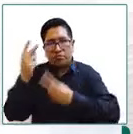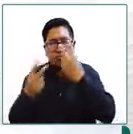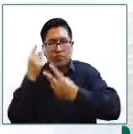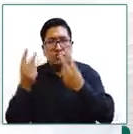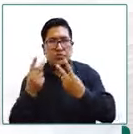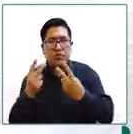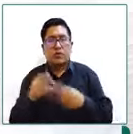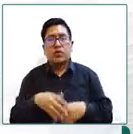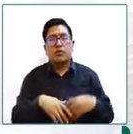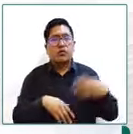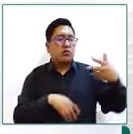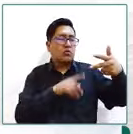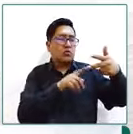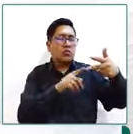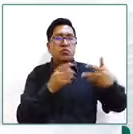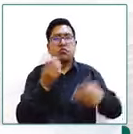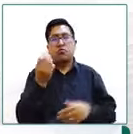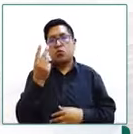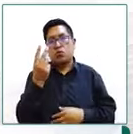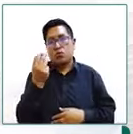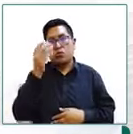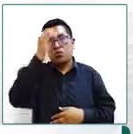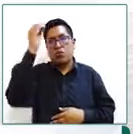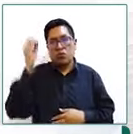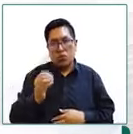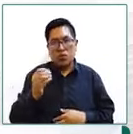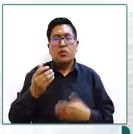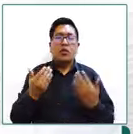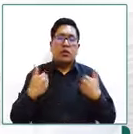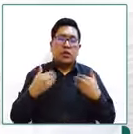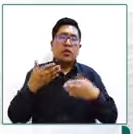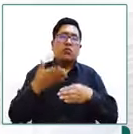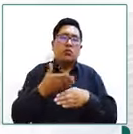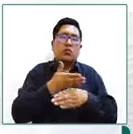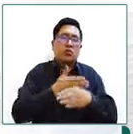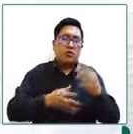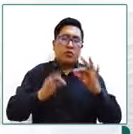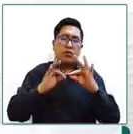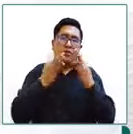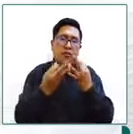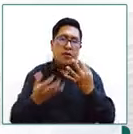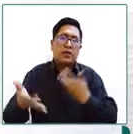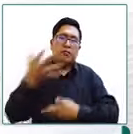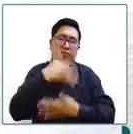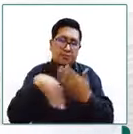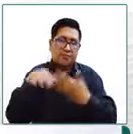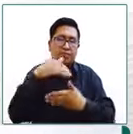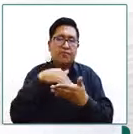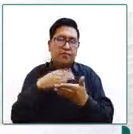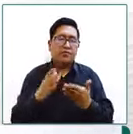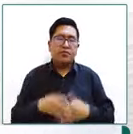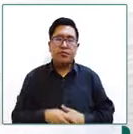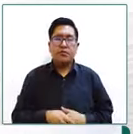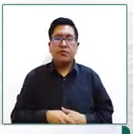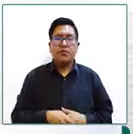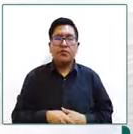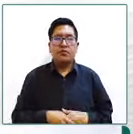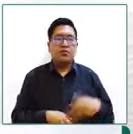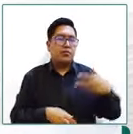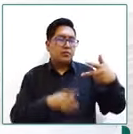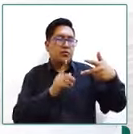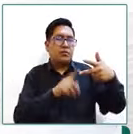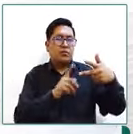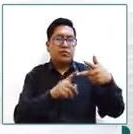únicamente el 12% se encuentran en procesos de integración sistemáticos no con el apoyo técnico correspondiente las